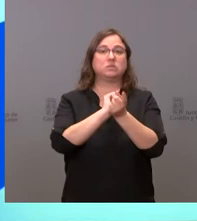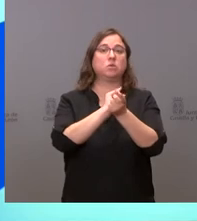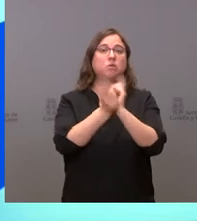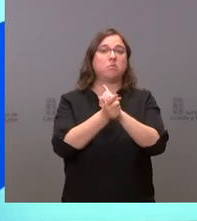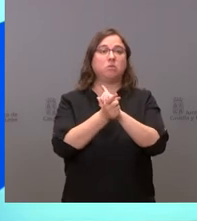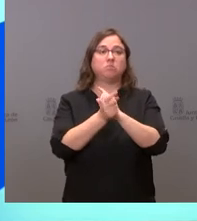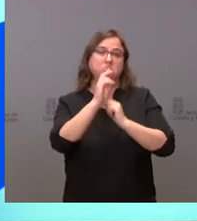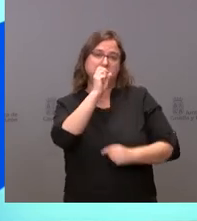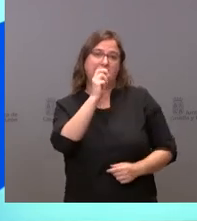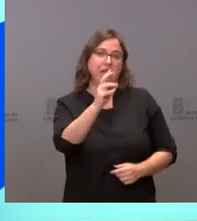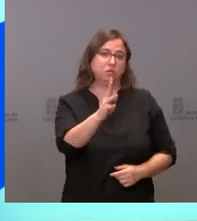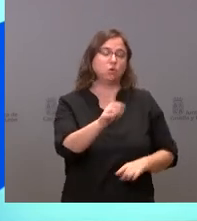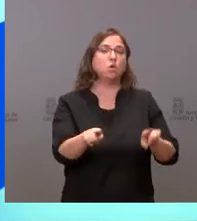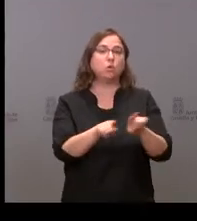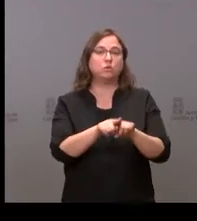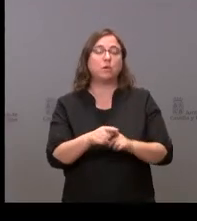también para los próximos años